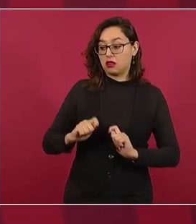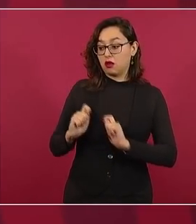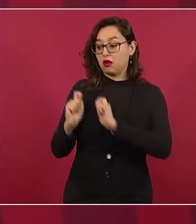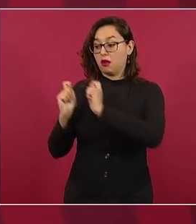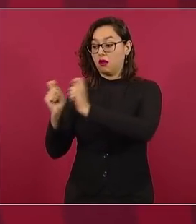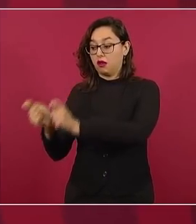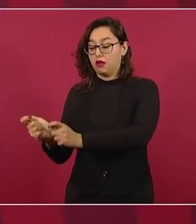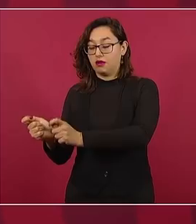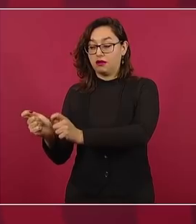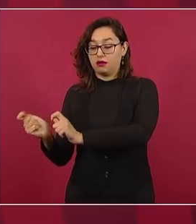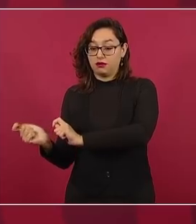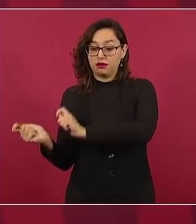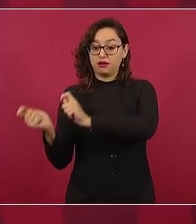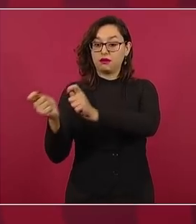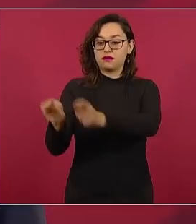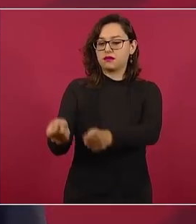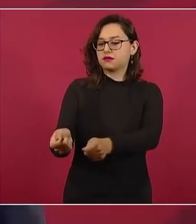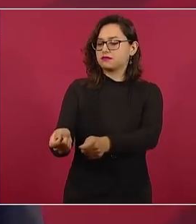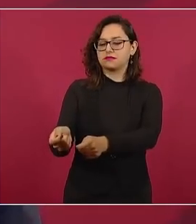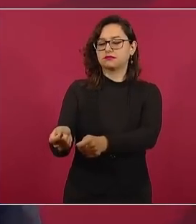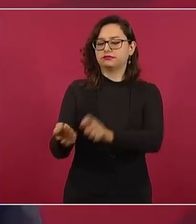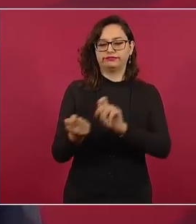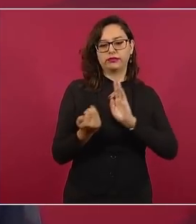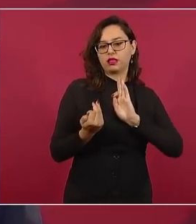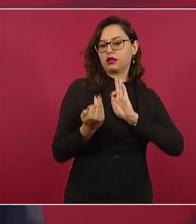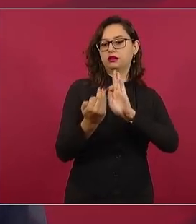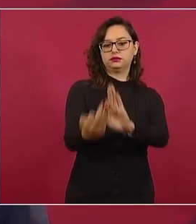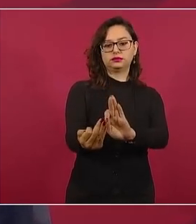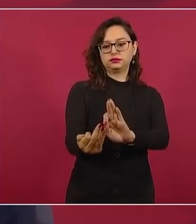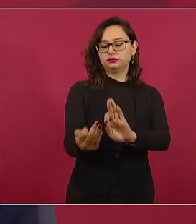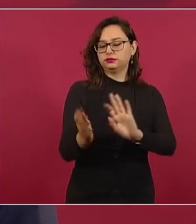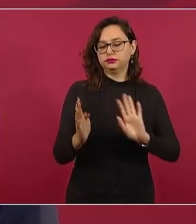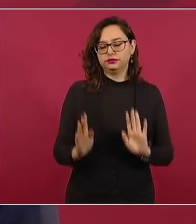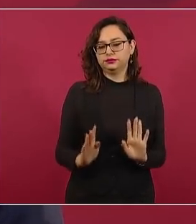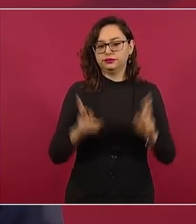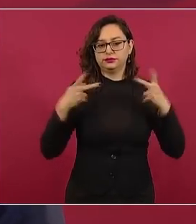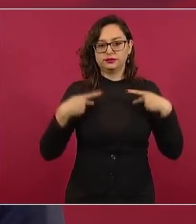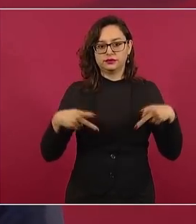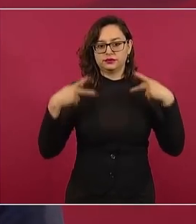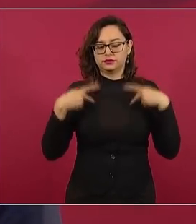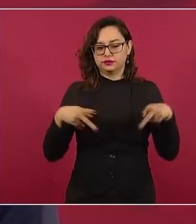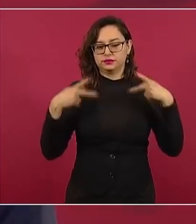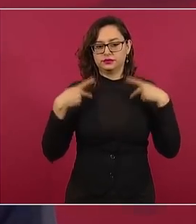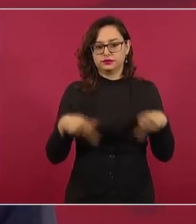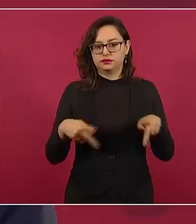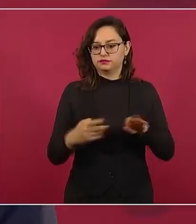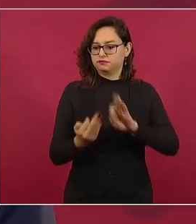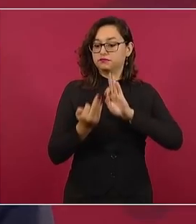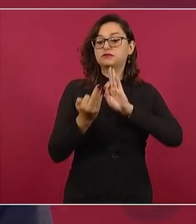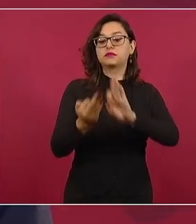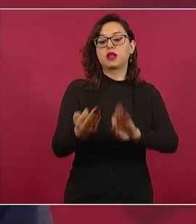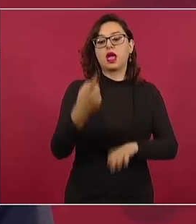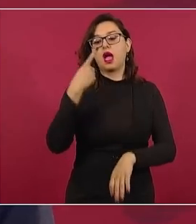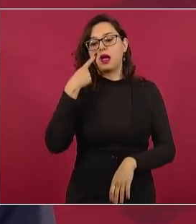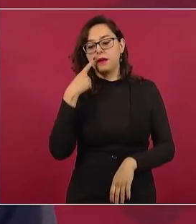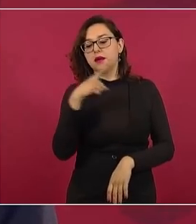Pemex va a poder, de conformidad con antigüedad,